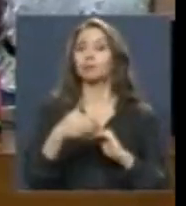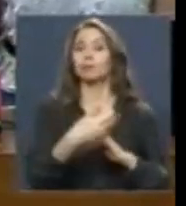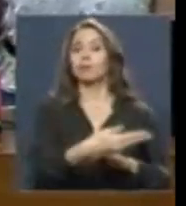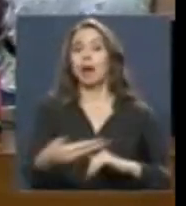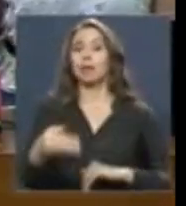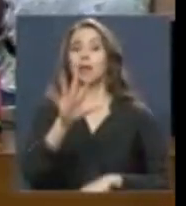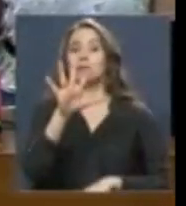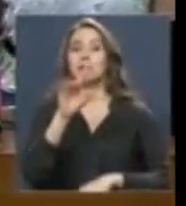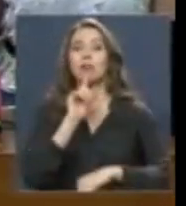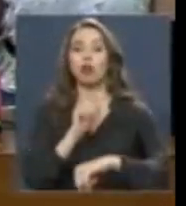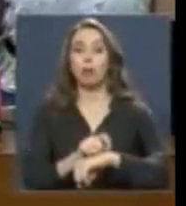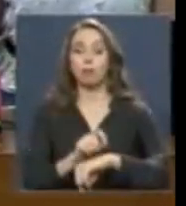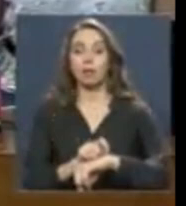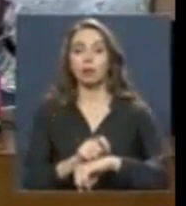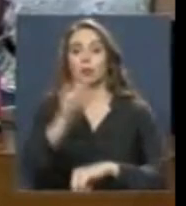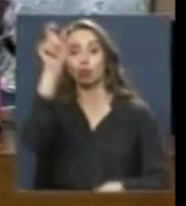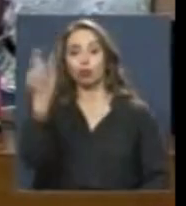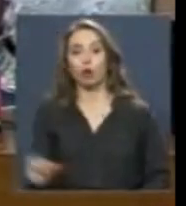señor